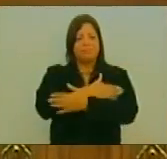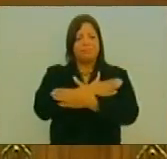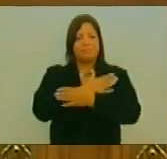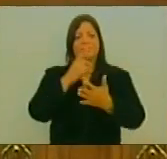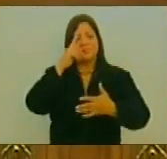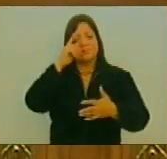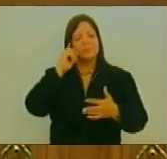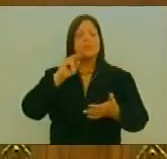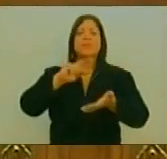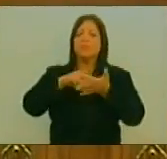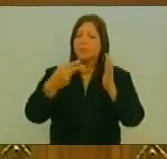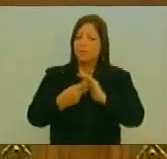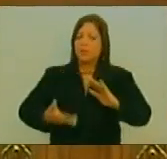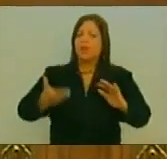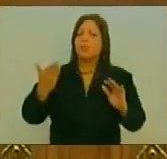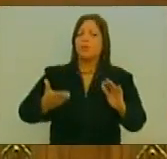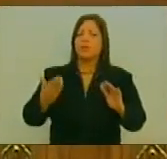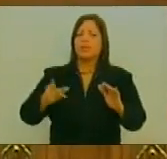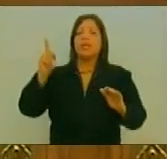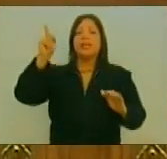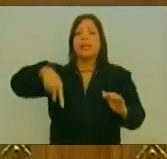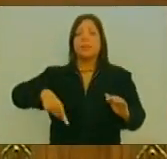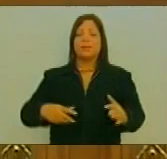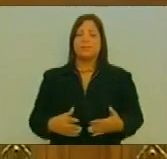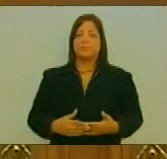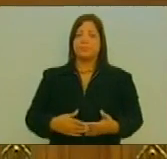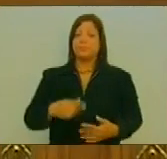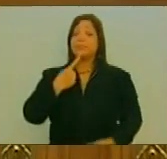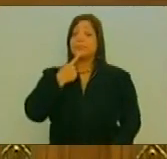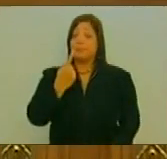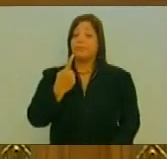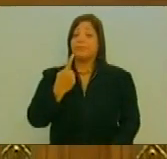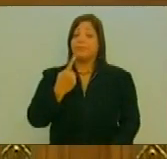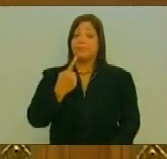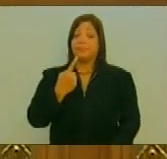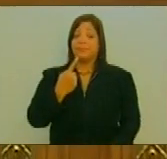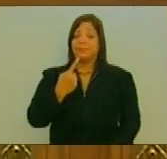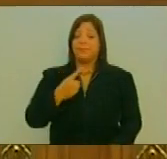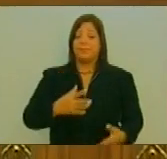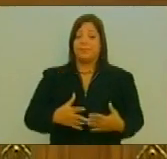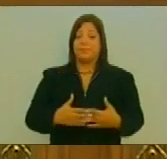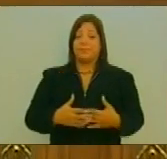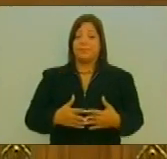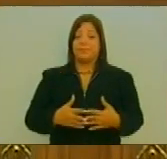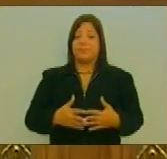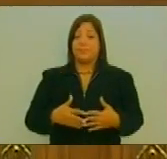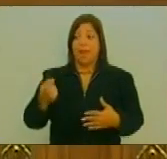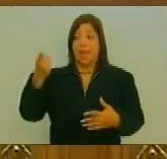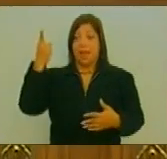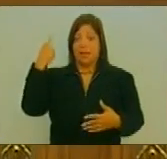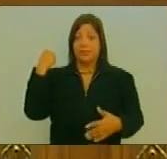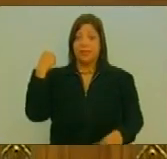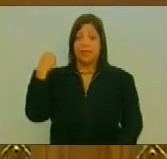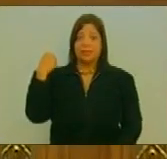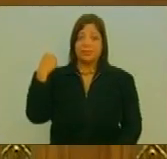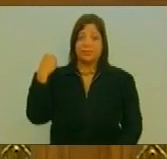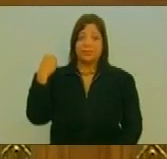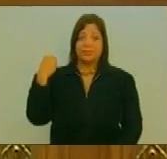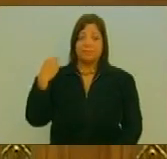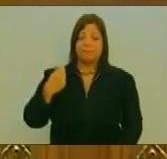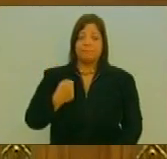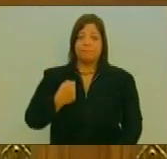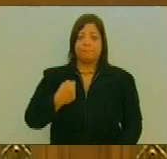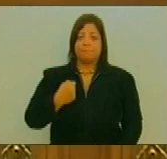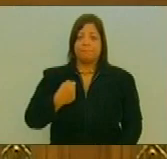reivindicar eso Pero también Hay que decir Incluso Que ayer El